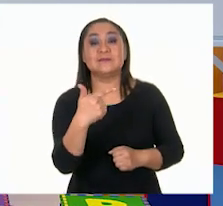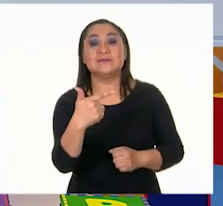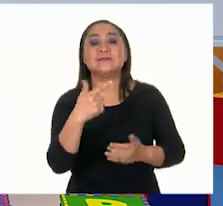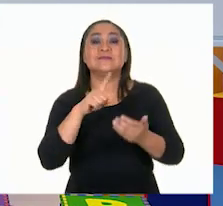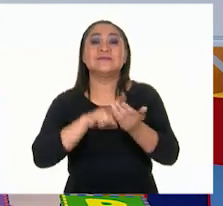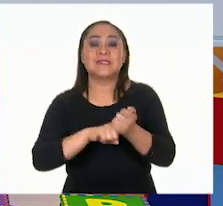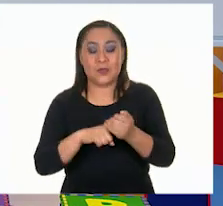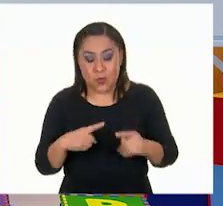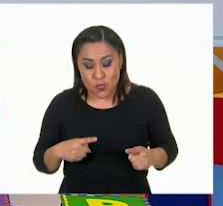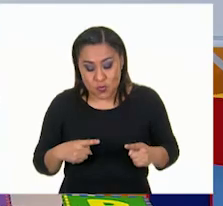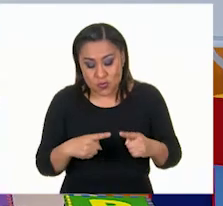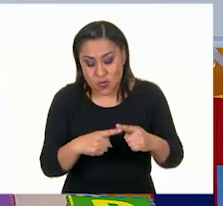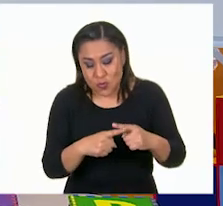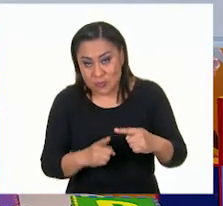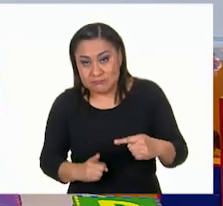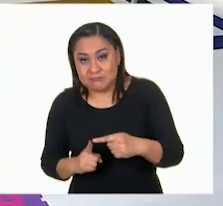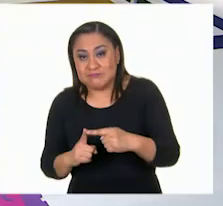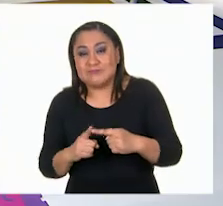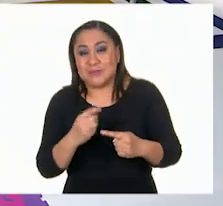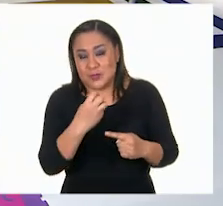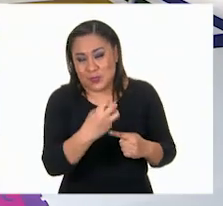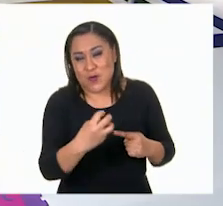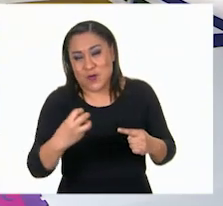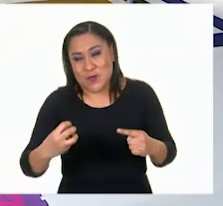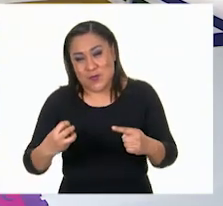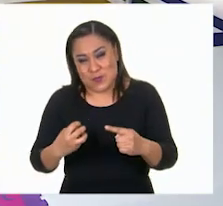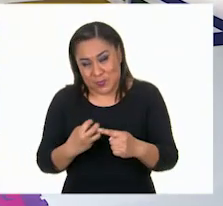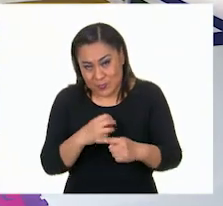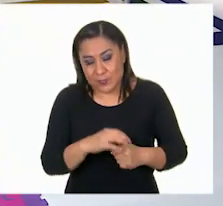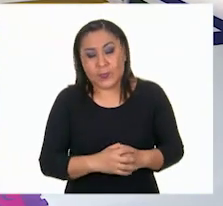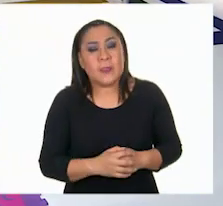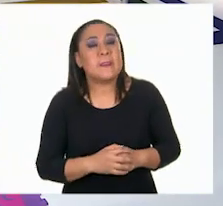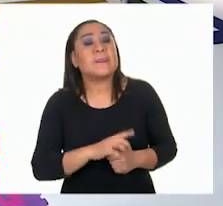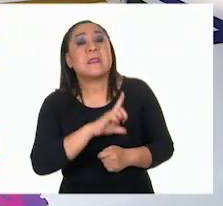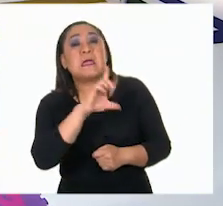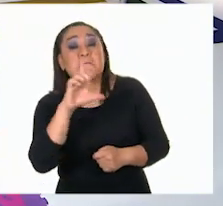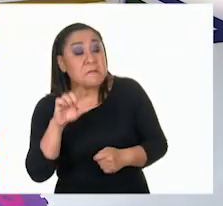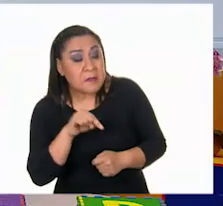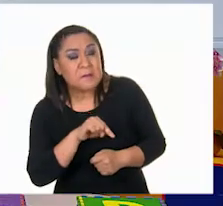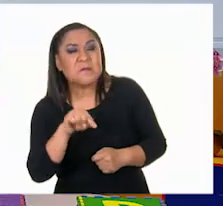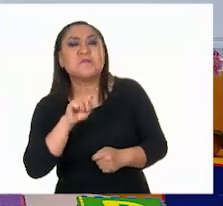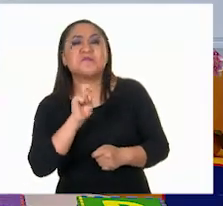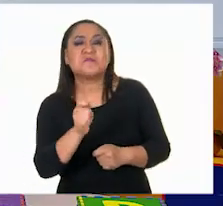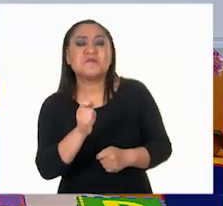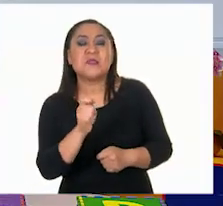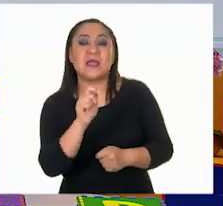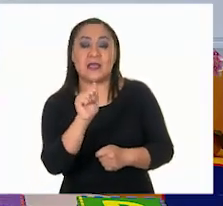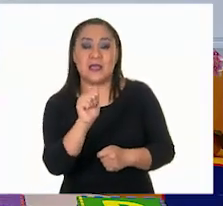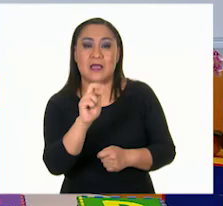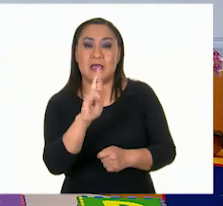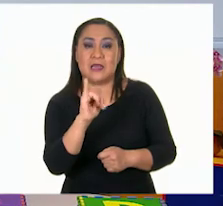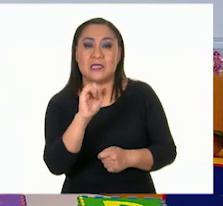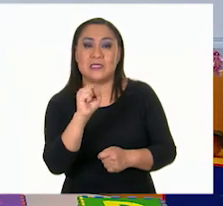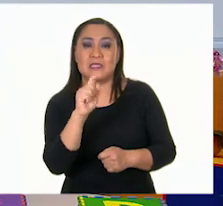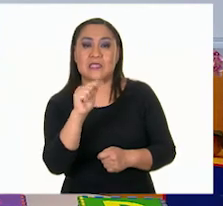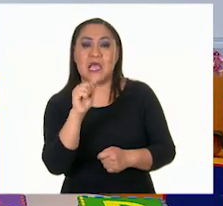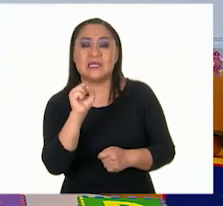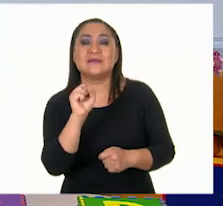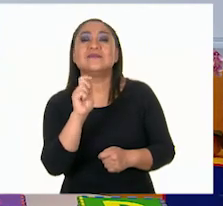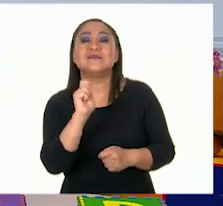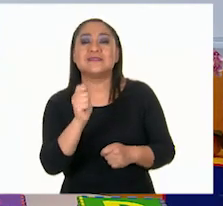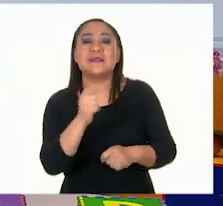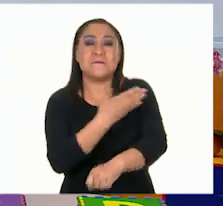Vértices. Muy bien. Y lo único que nos queda de nuestra pirámide son las aristas. Vamos a contarlas, Eric.